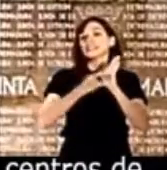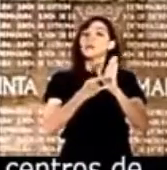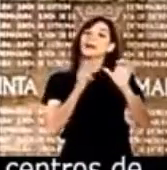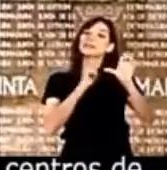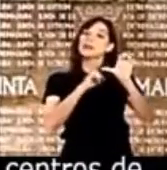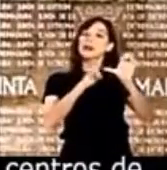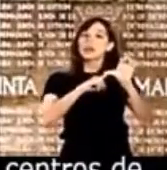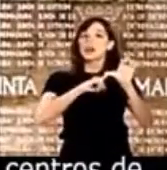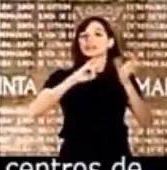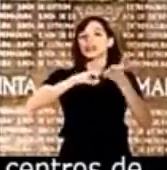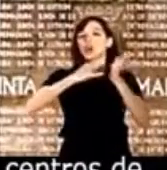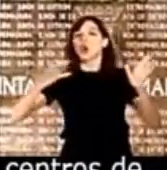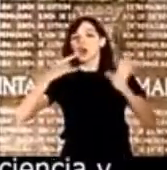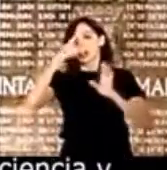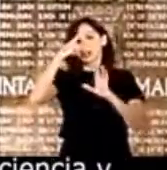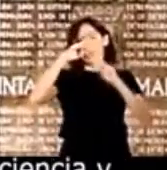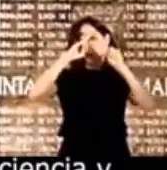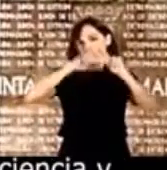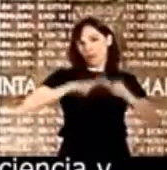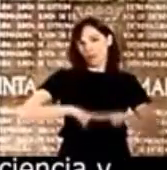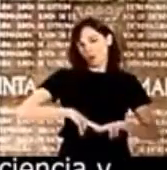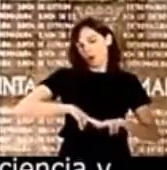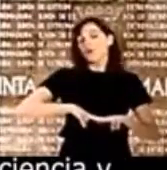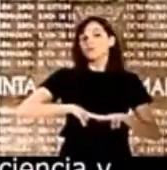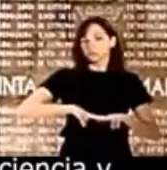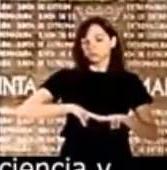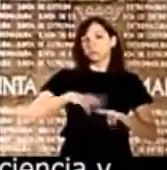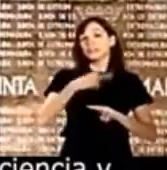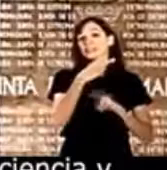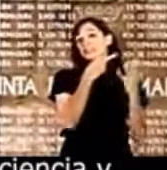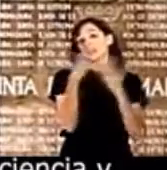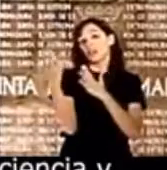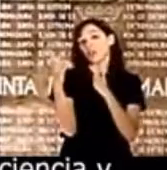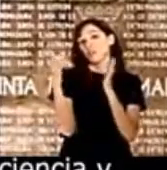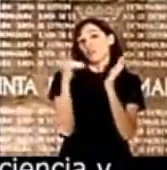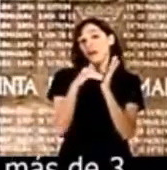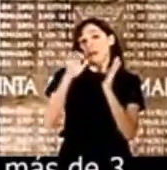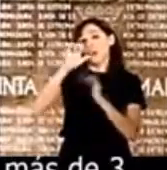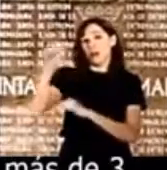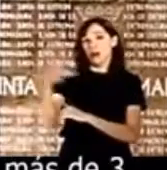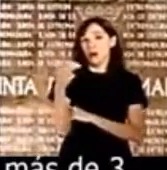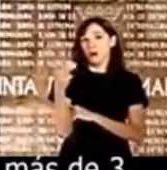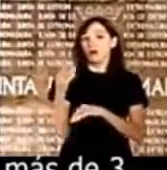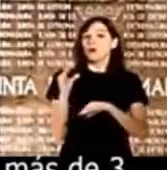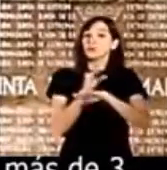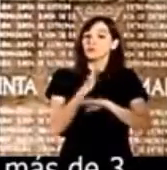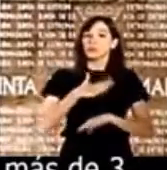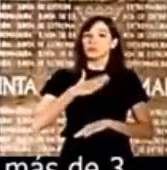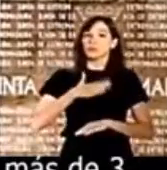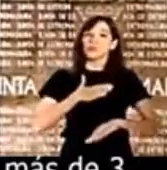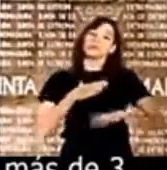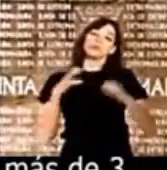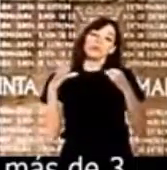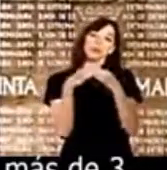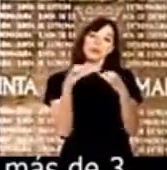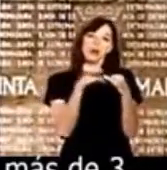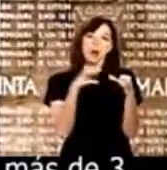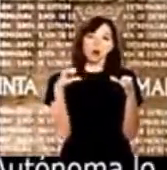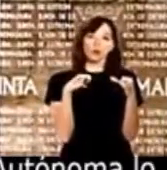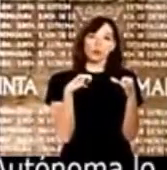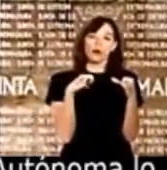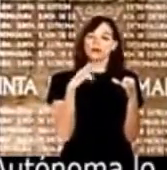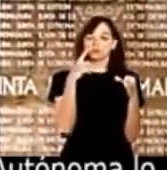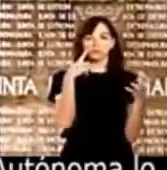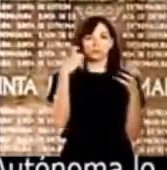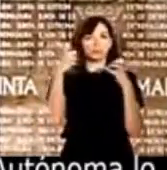Innovación, con un presupuesto de más de 3.700.000 euros de fondos comunidades autónomas, lo que nos indica el esfuerzo de